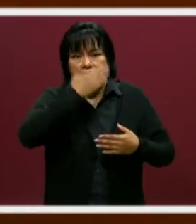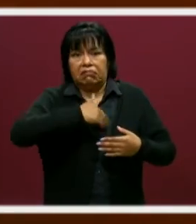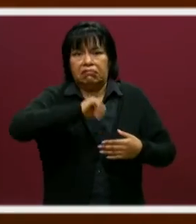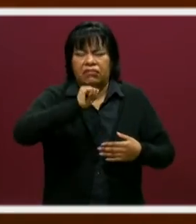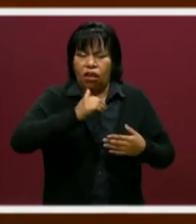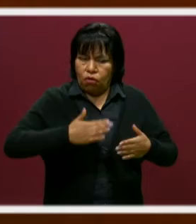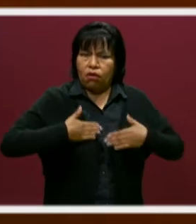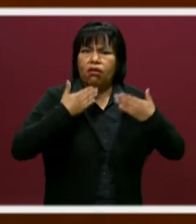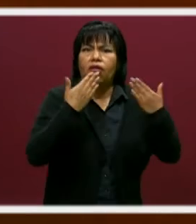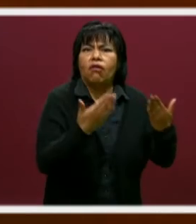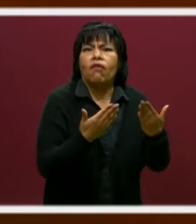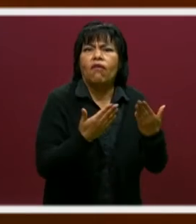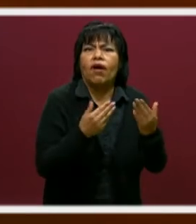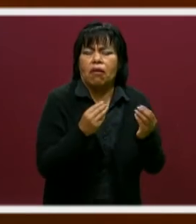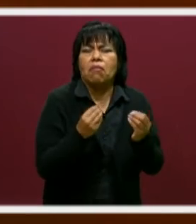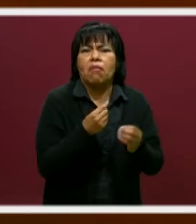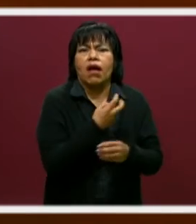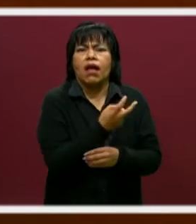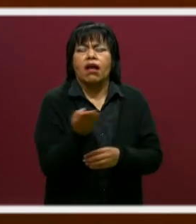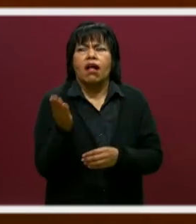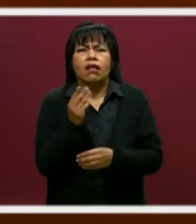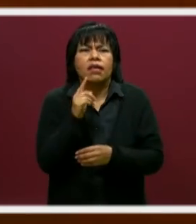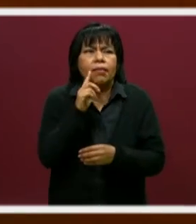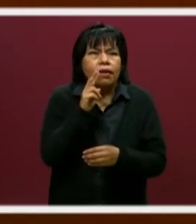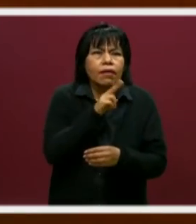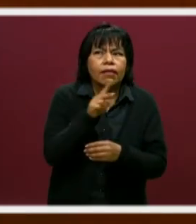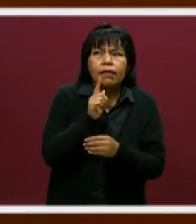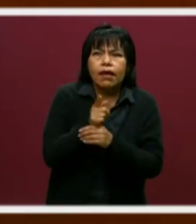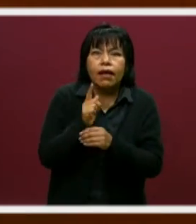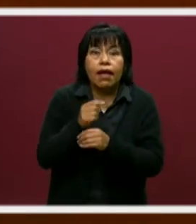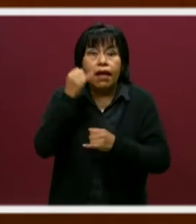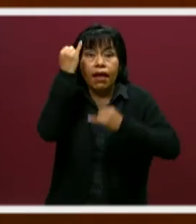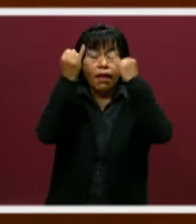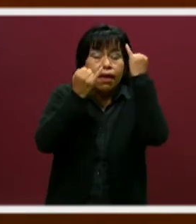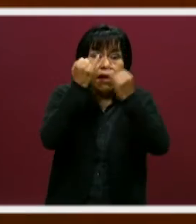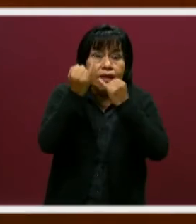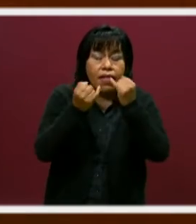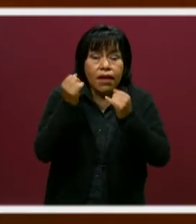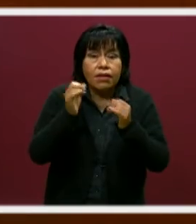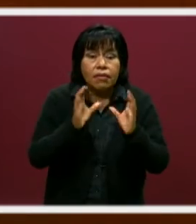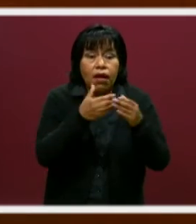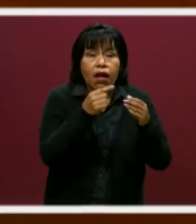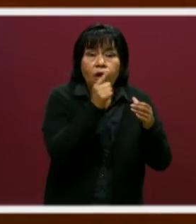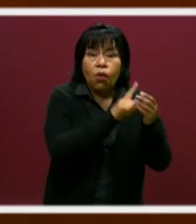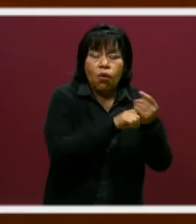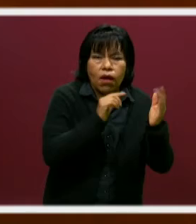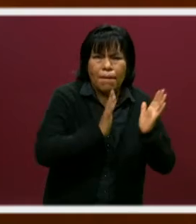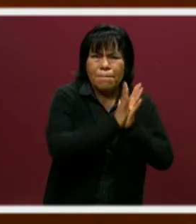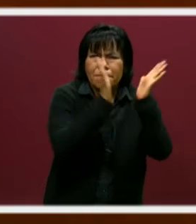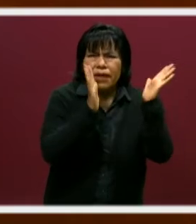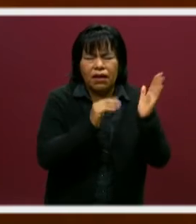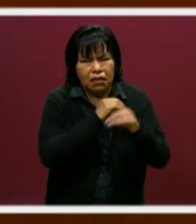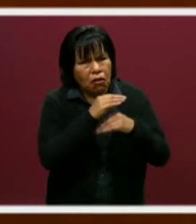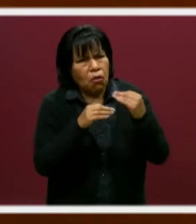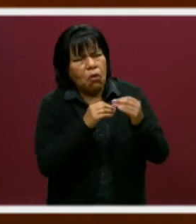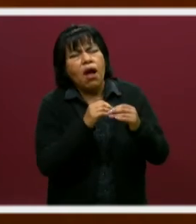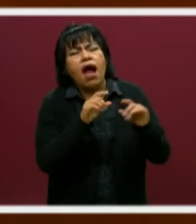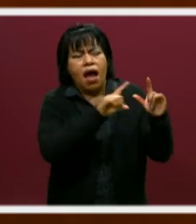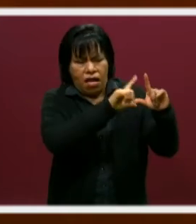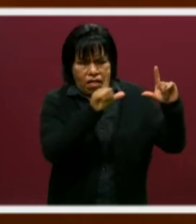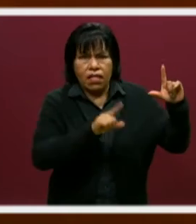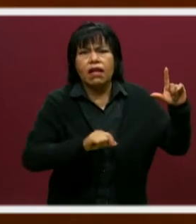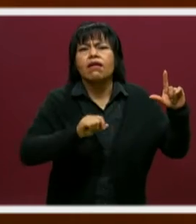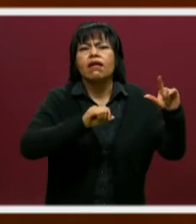Confiamos en ellos. Siempre estamos viendo que están generando nuevas ideas para la región, ideas que han participado tanto a nivel